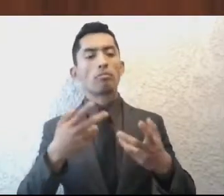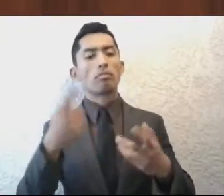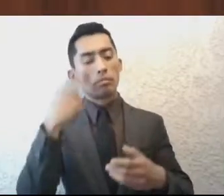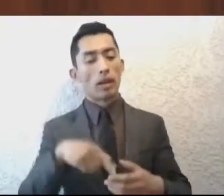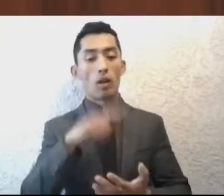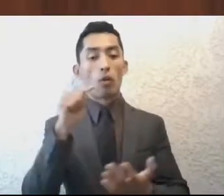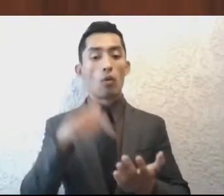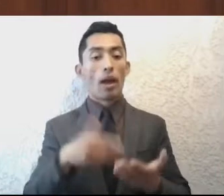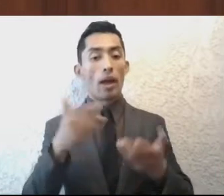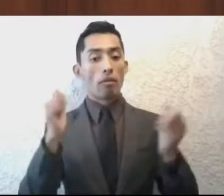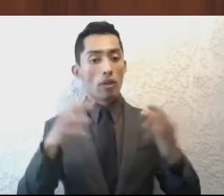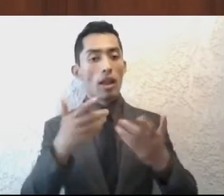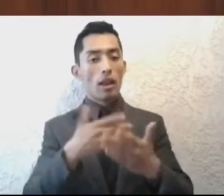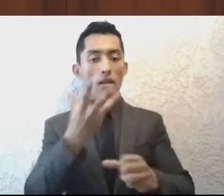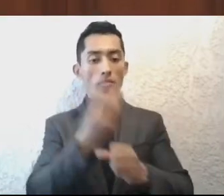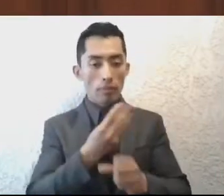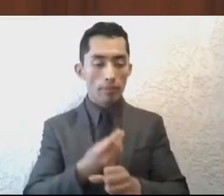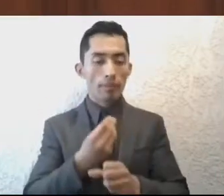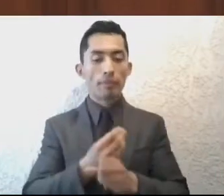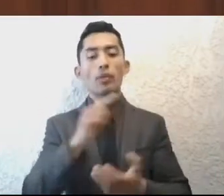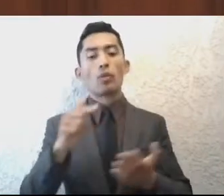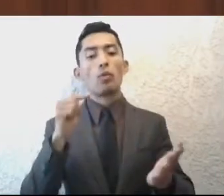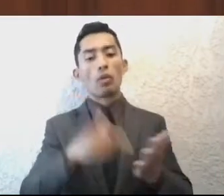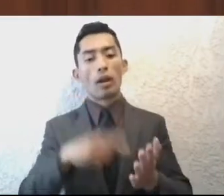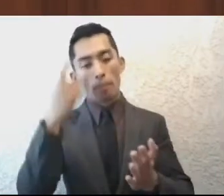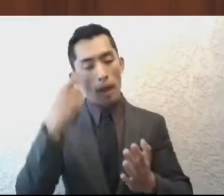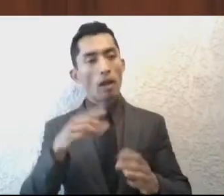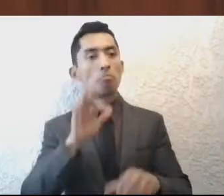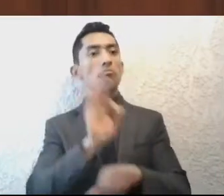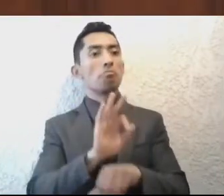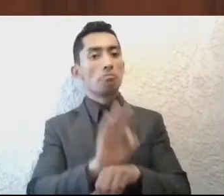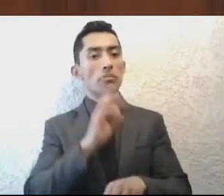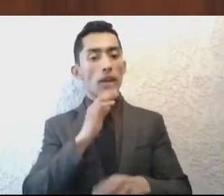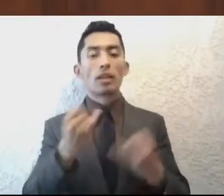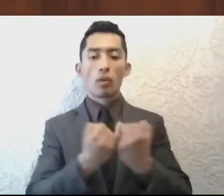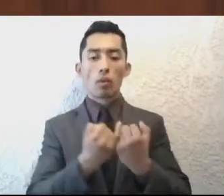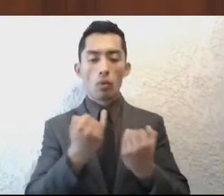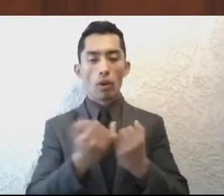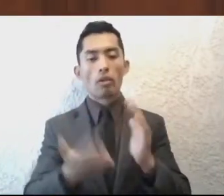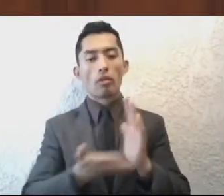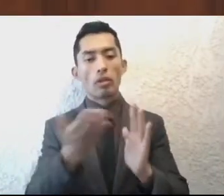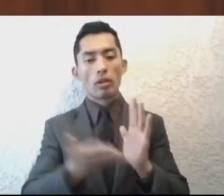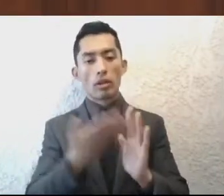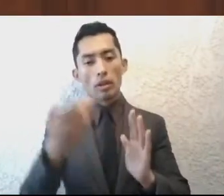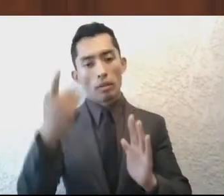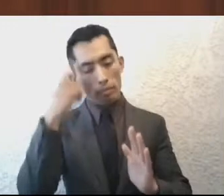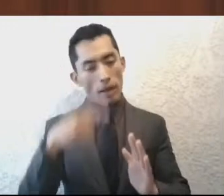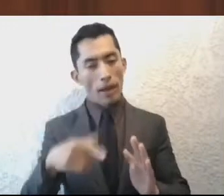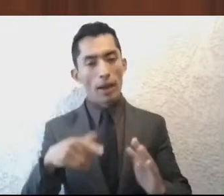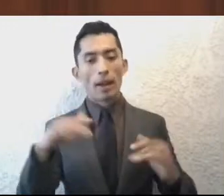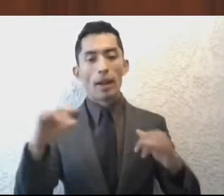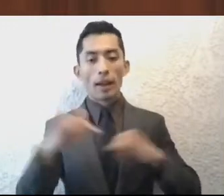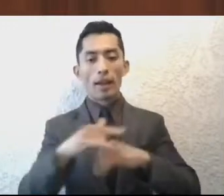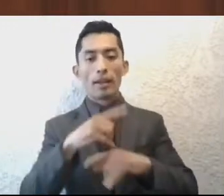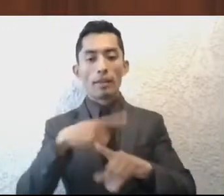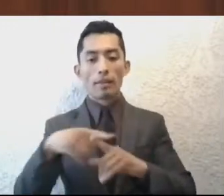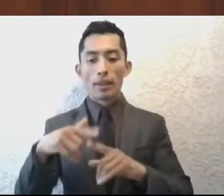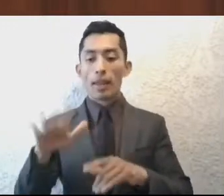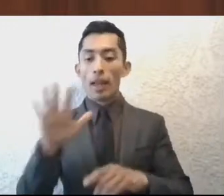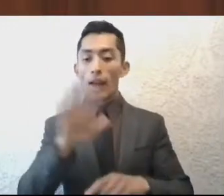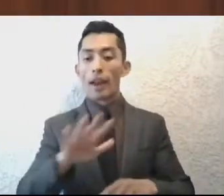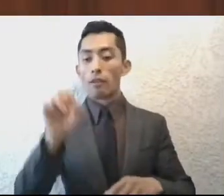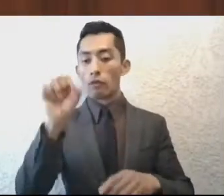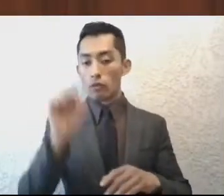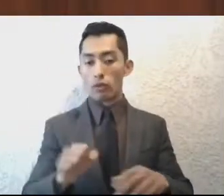públicos, infraestructura productiva y algunas obras importantes de saneamiento, dado que en el sur tenemos cuerpos de agua